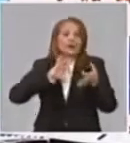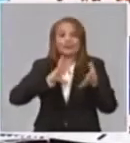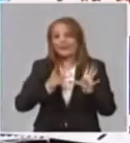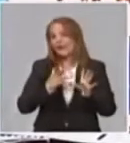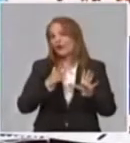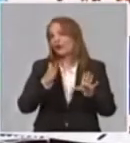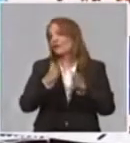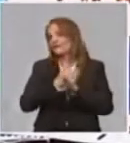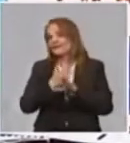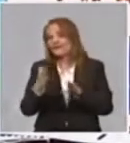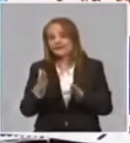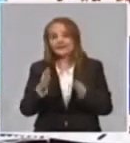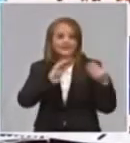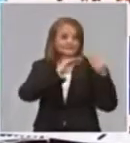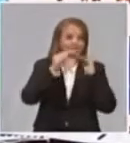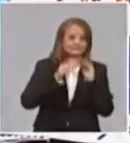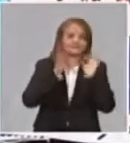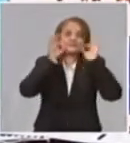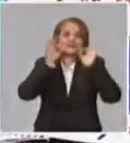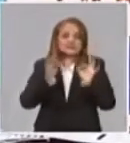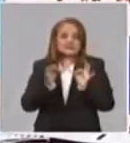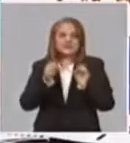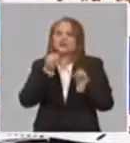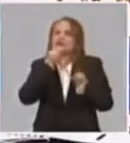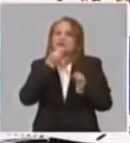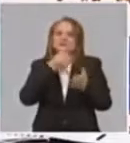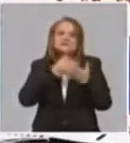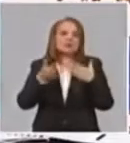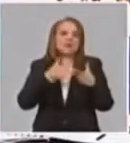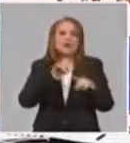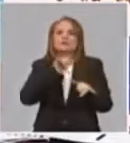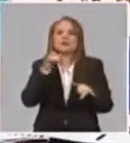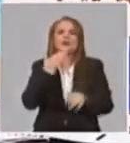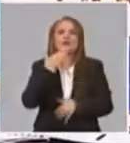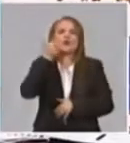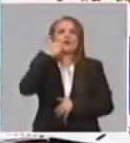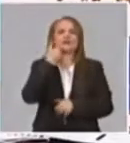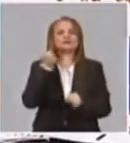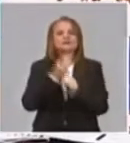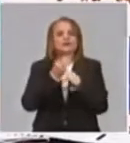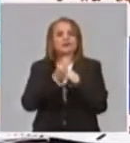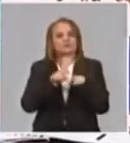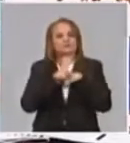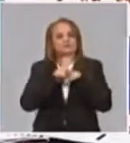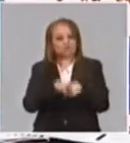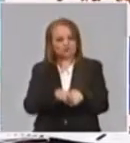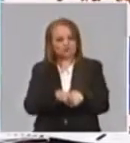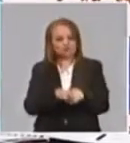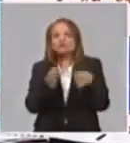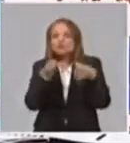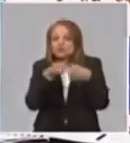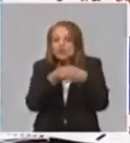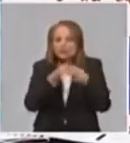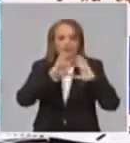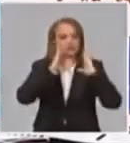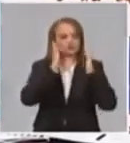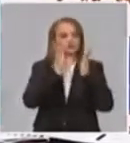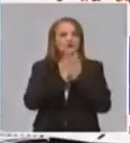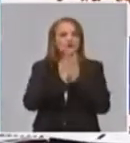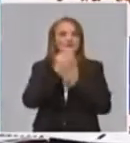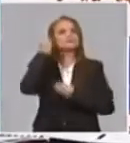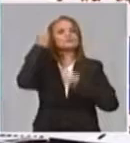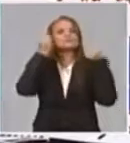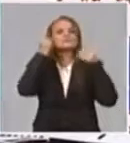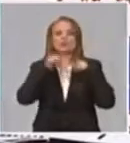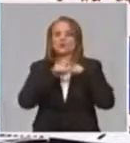la tendencia que siempre ha tenido, es actuar en comunidad, de conjunto. Cuando por esta pandemia